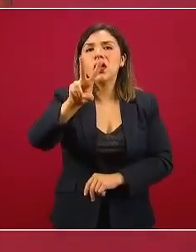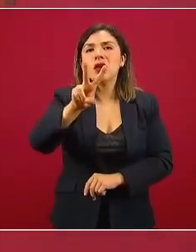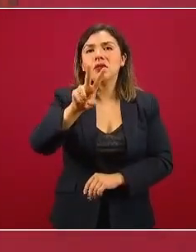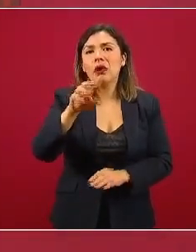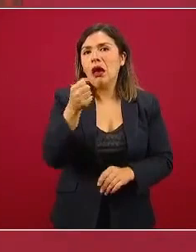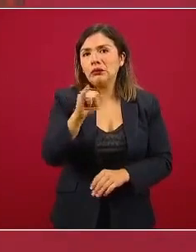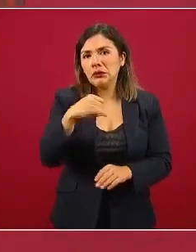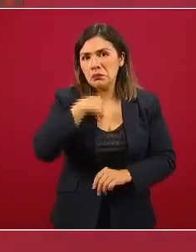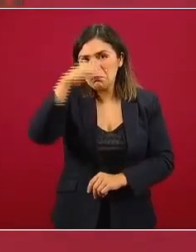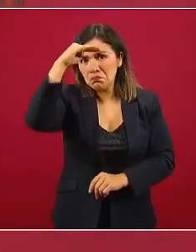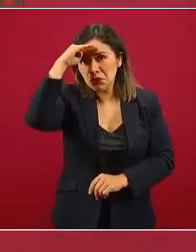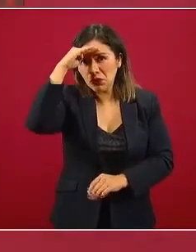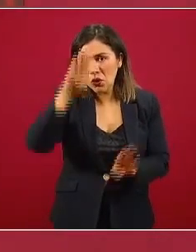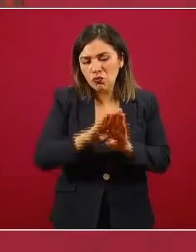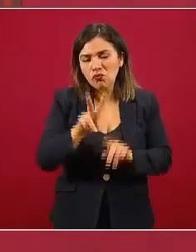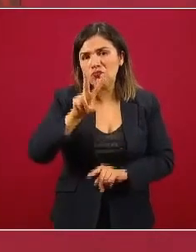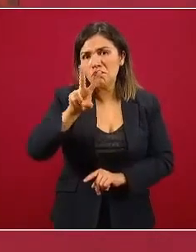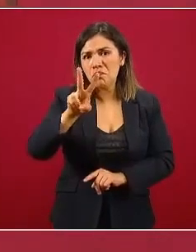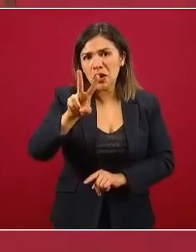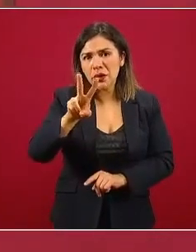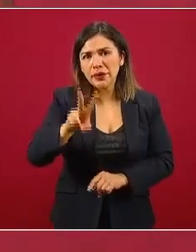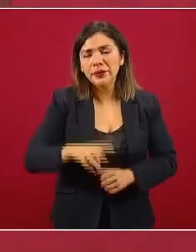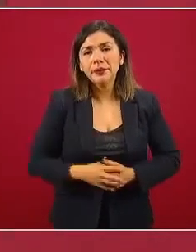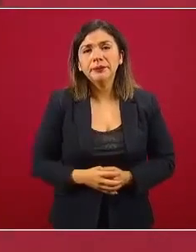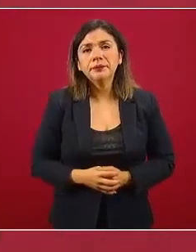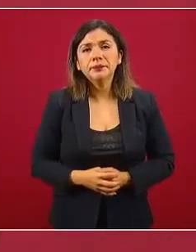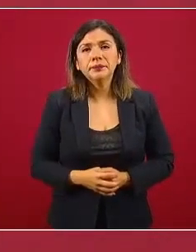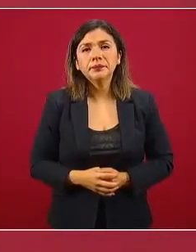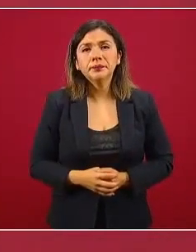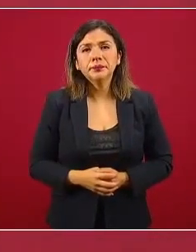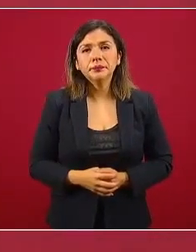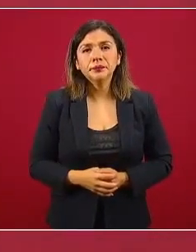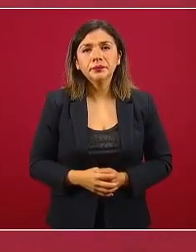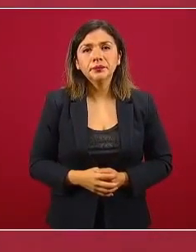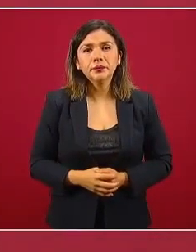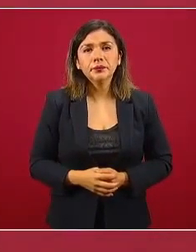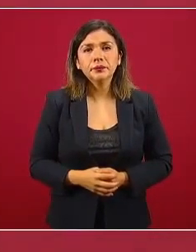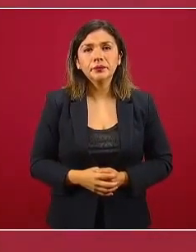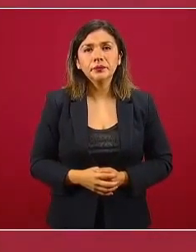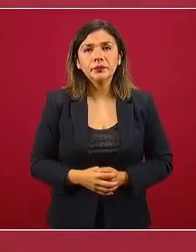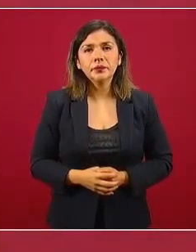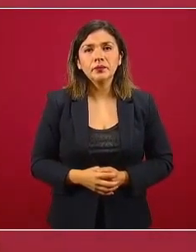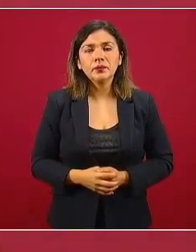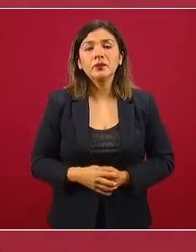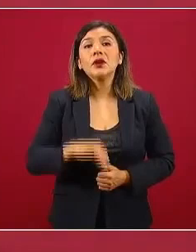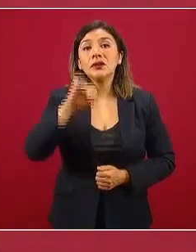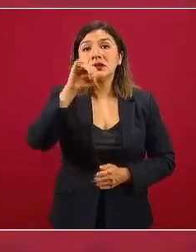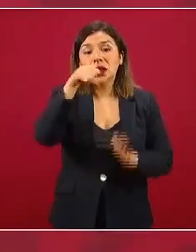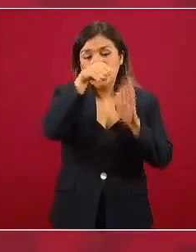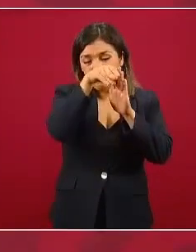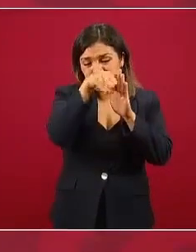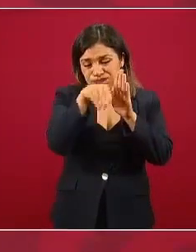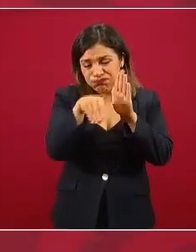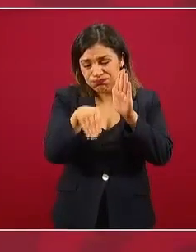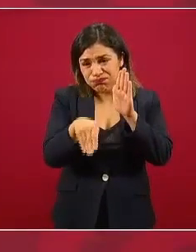que caímos, tocamos